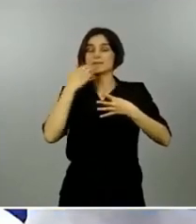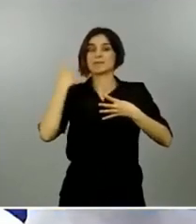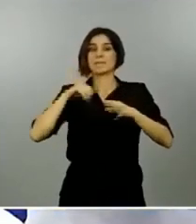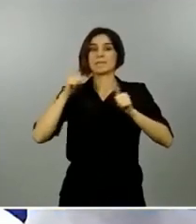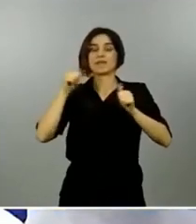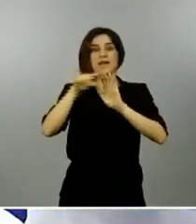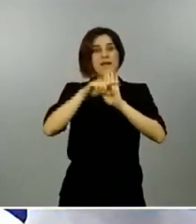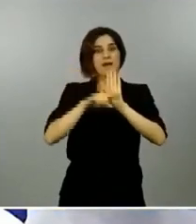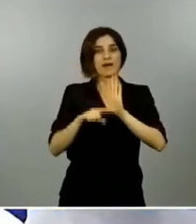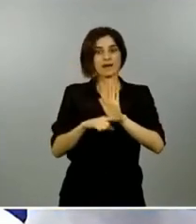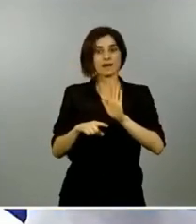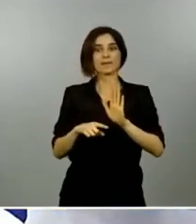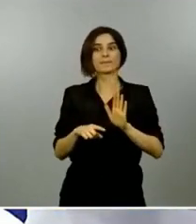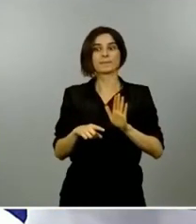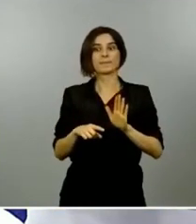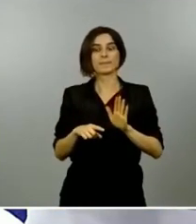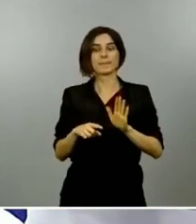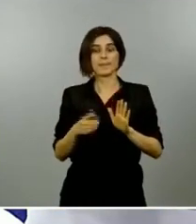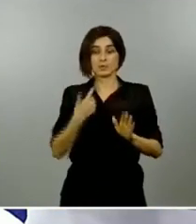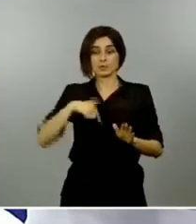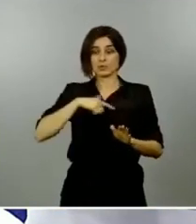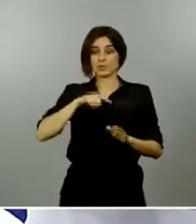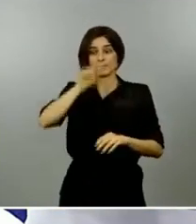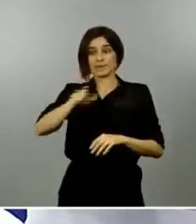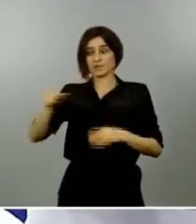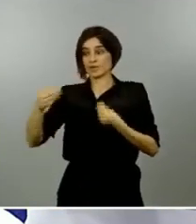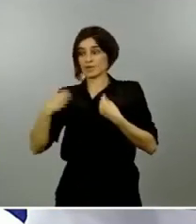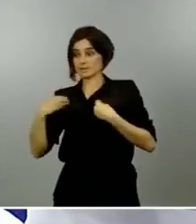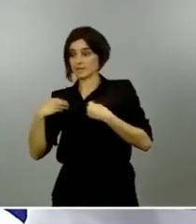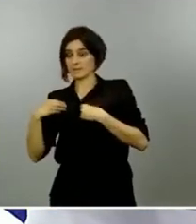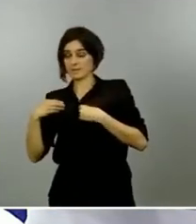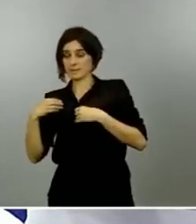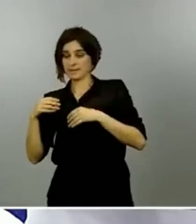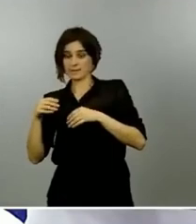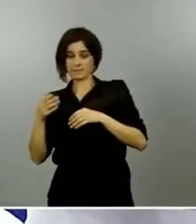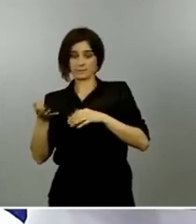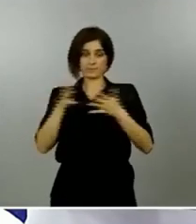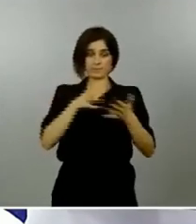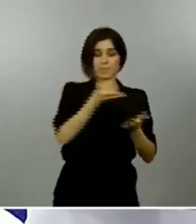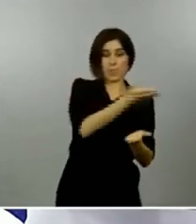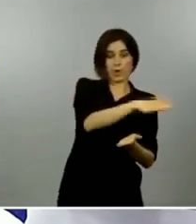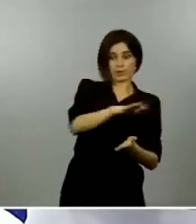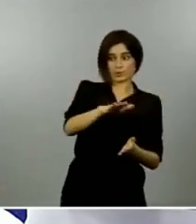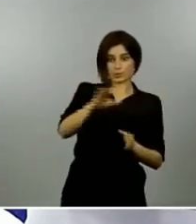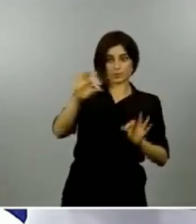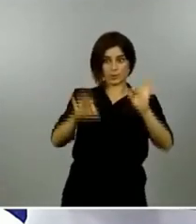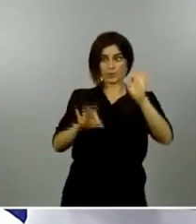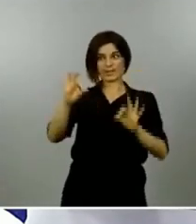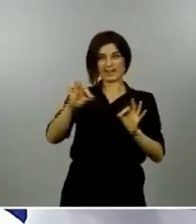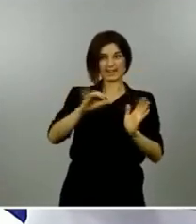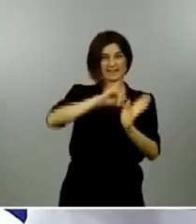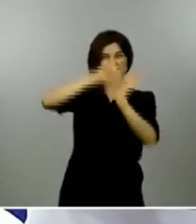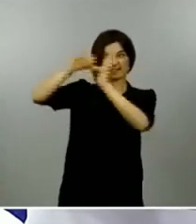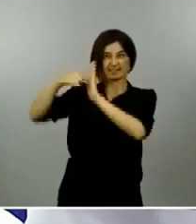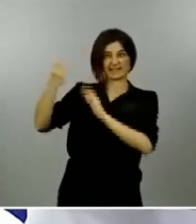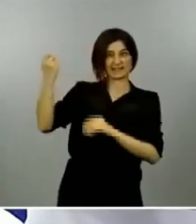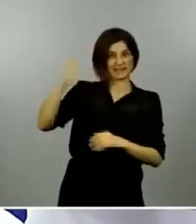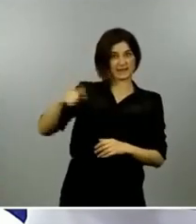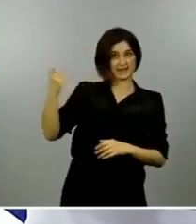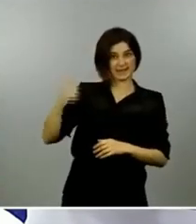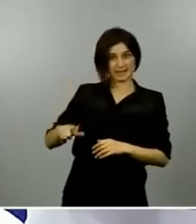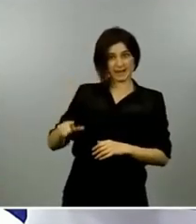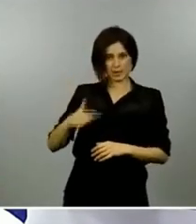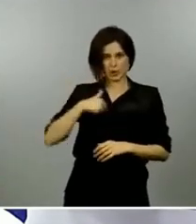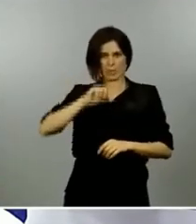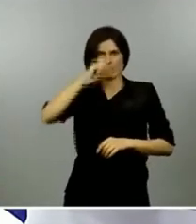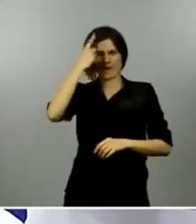más parecido ante otros países de nuestro entorno también que tienen bastante turismo incluso algunos como es el caso de